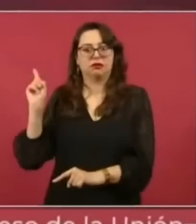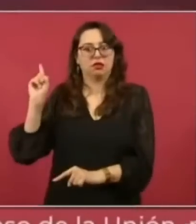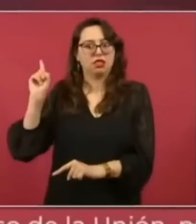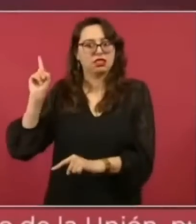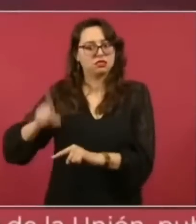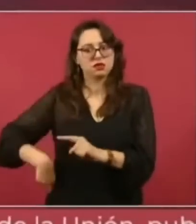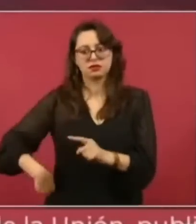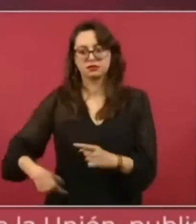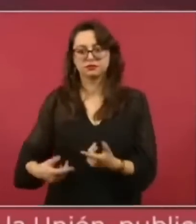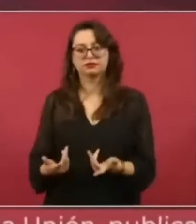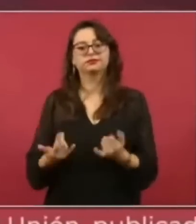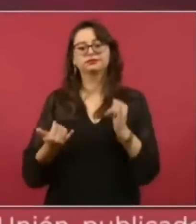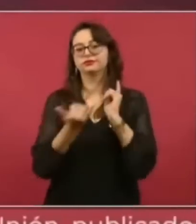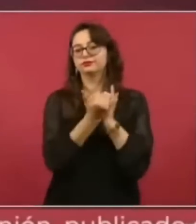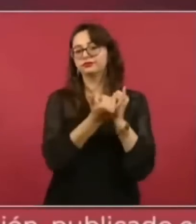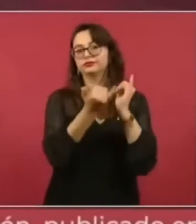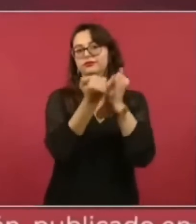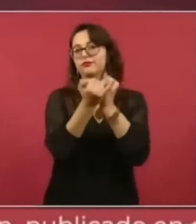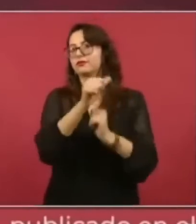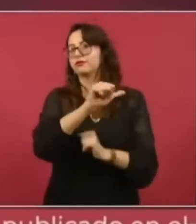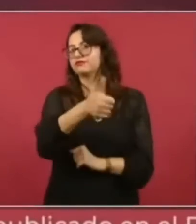y así otras cosas